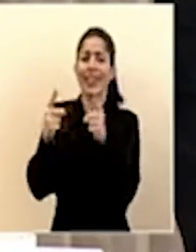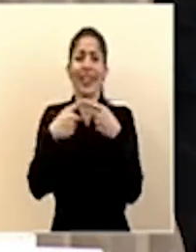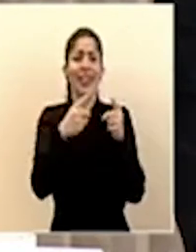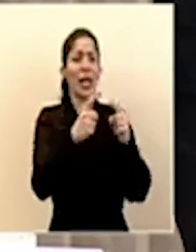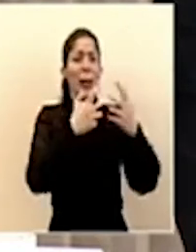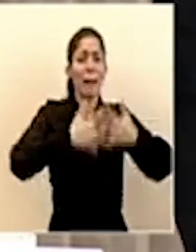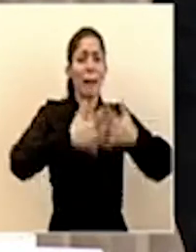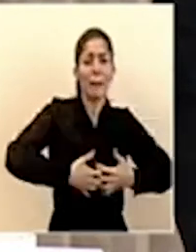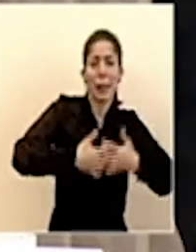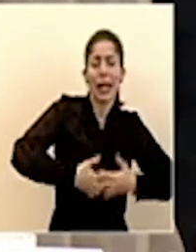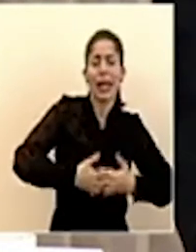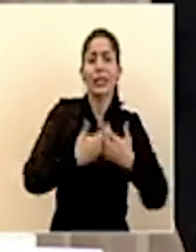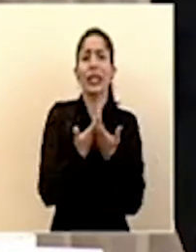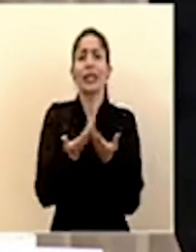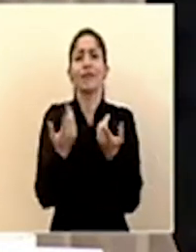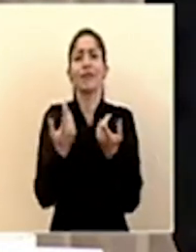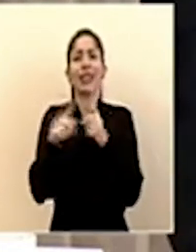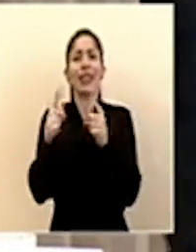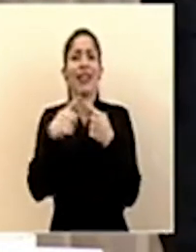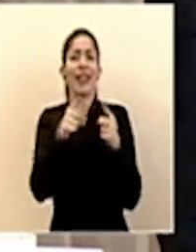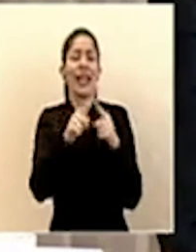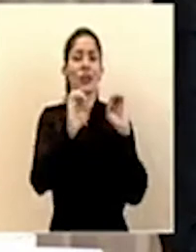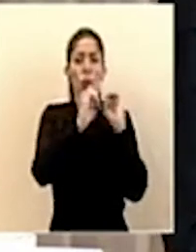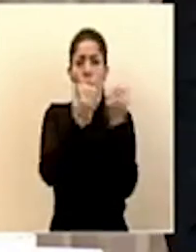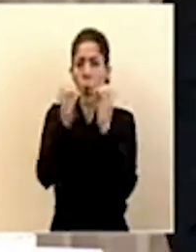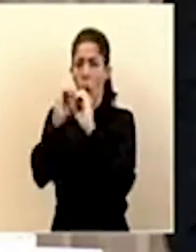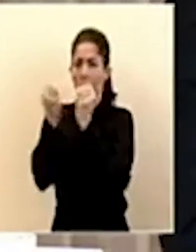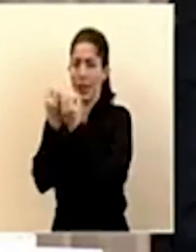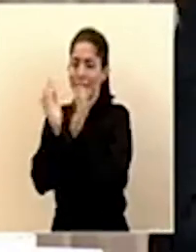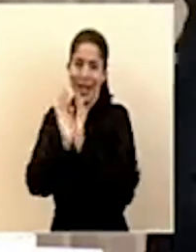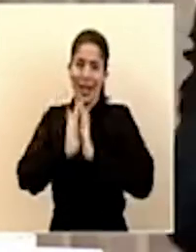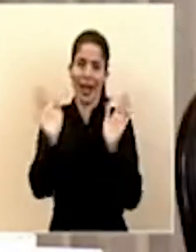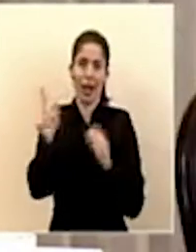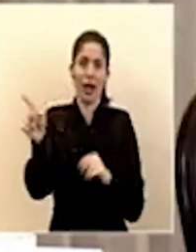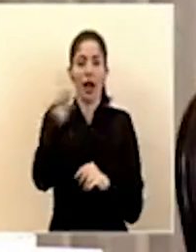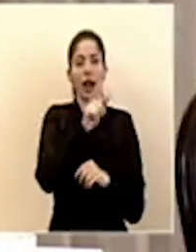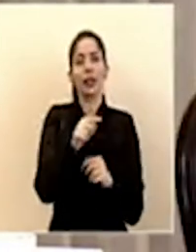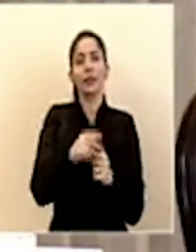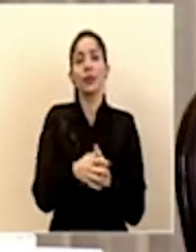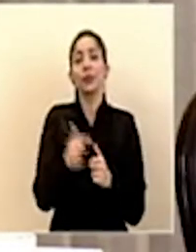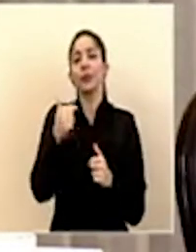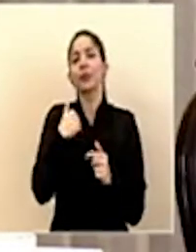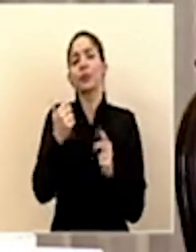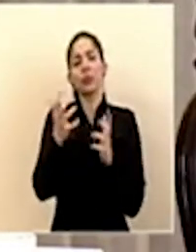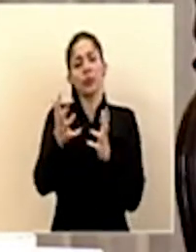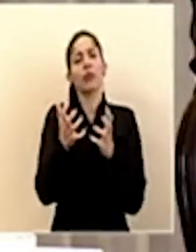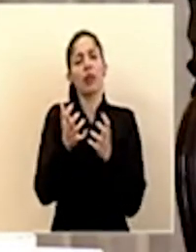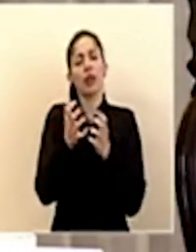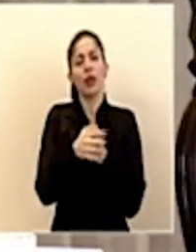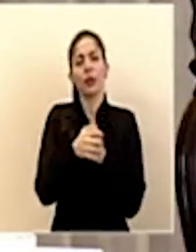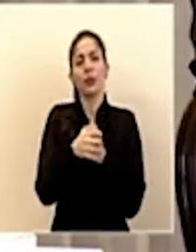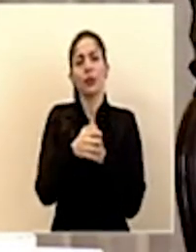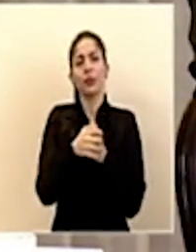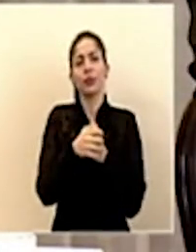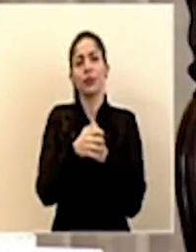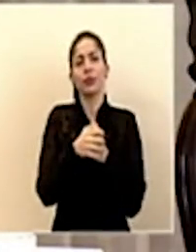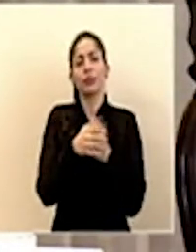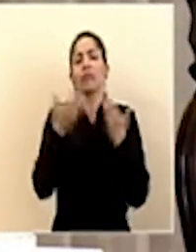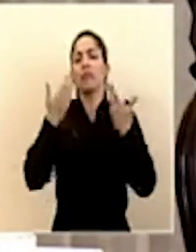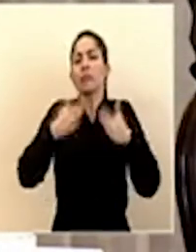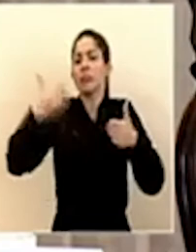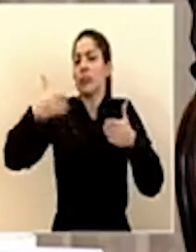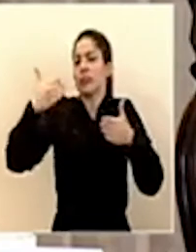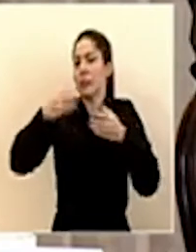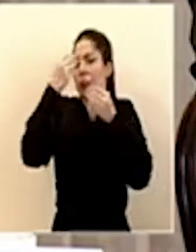empresas de diferentes organismos en general y yo quiero ya lo hemos estado